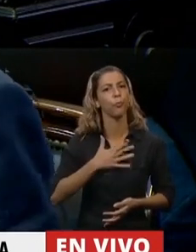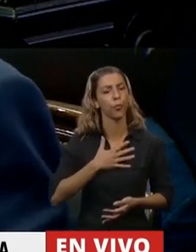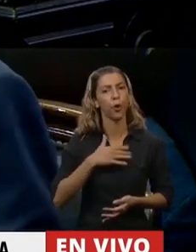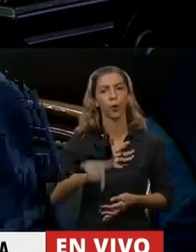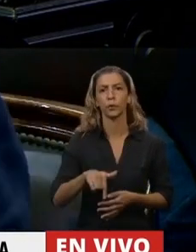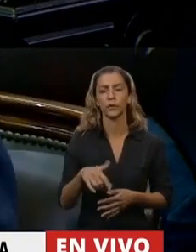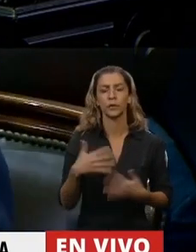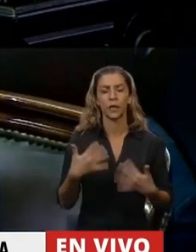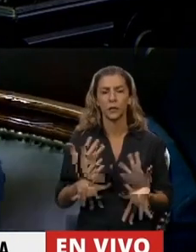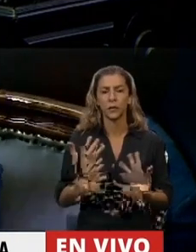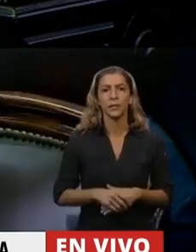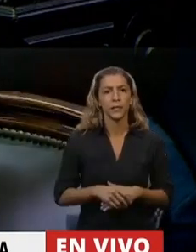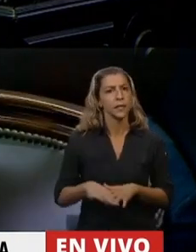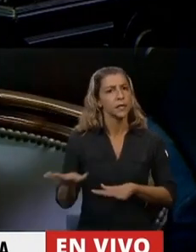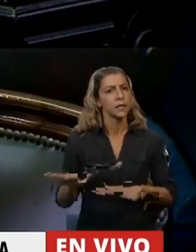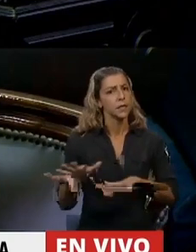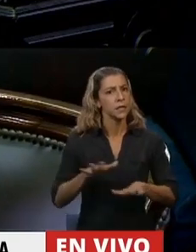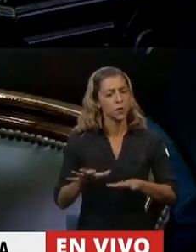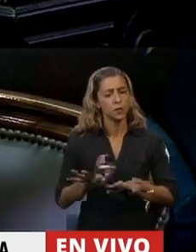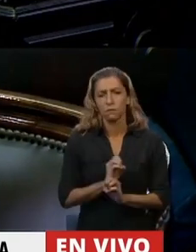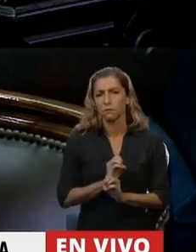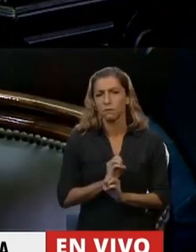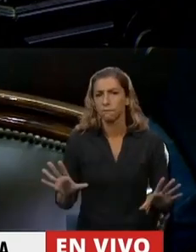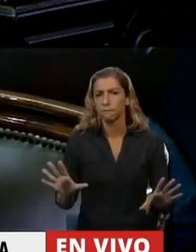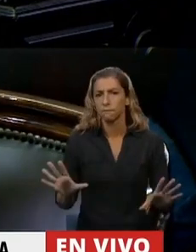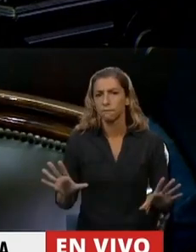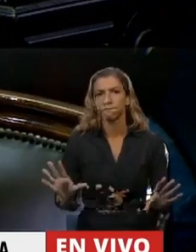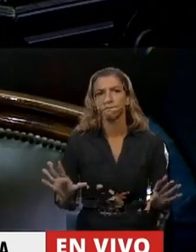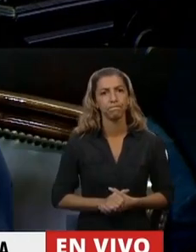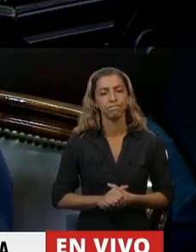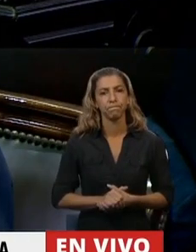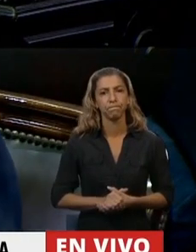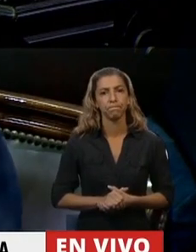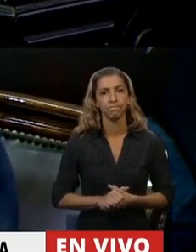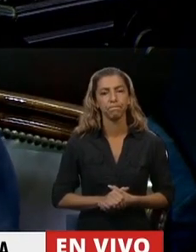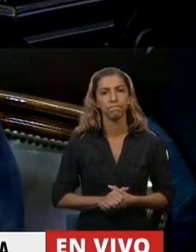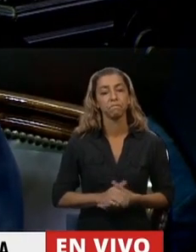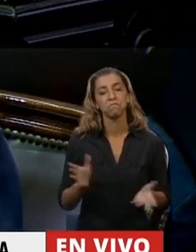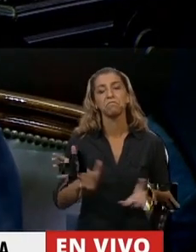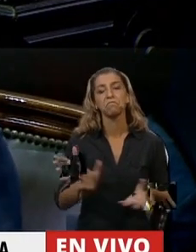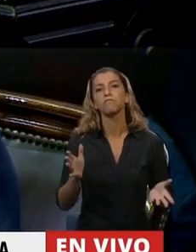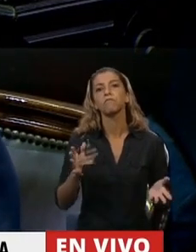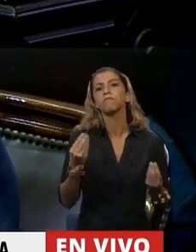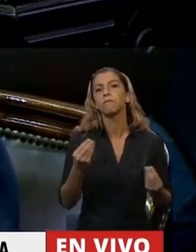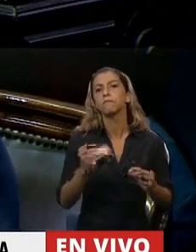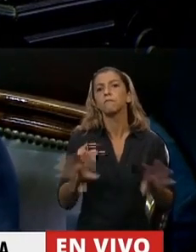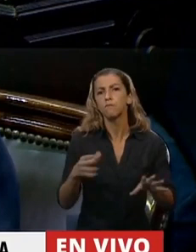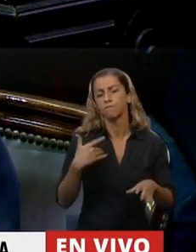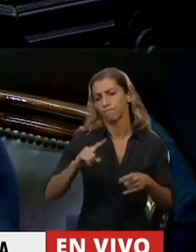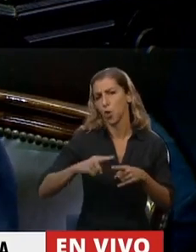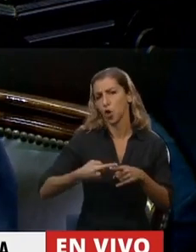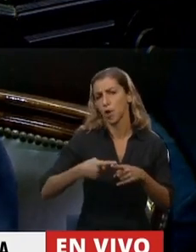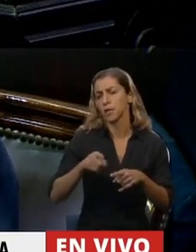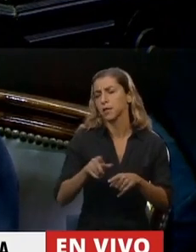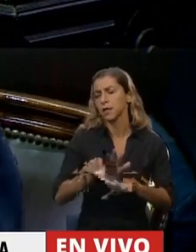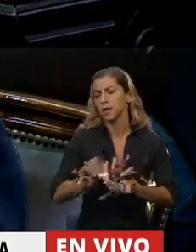una gravedad institucional, casi diría en términos de la política y de aquello